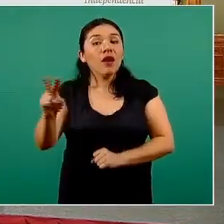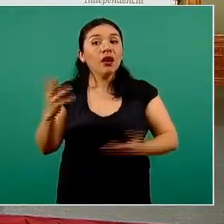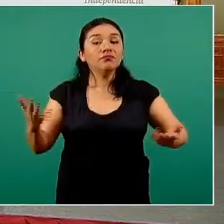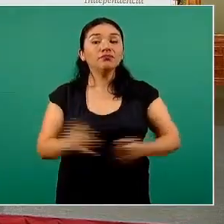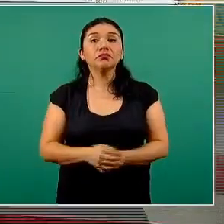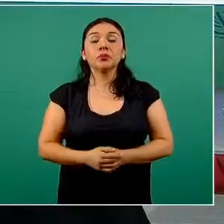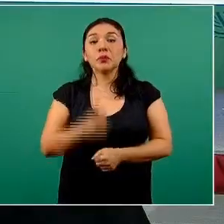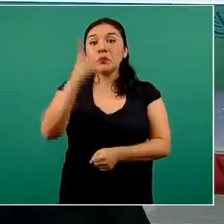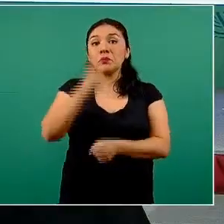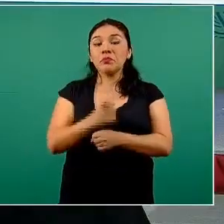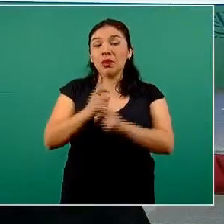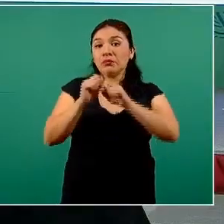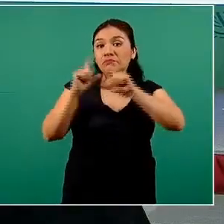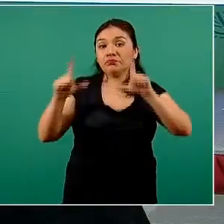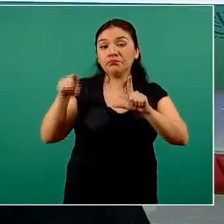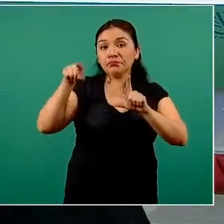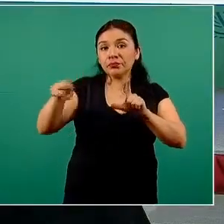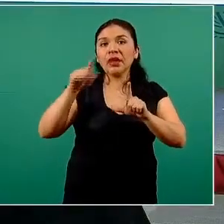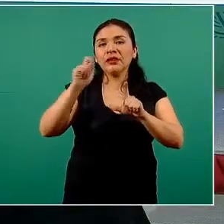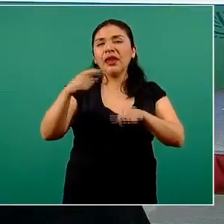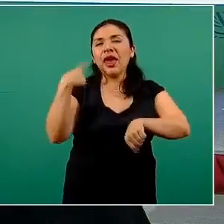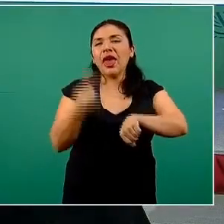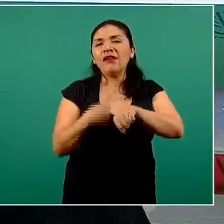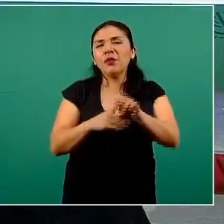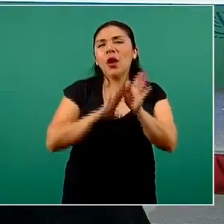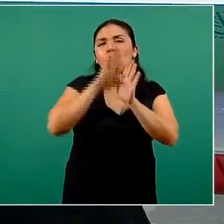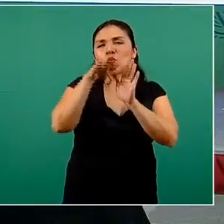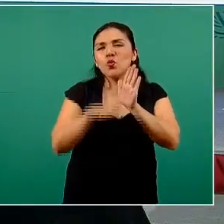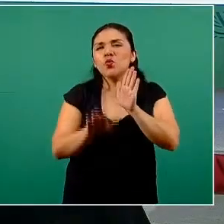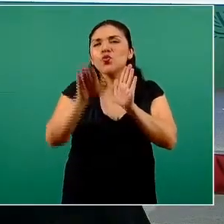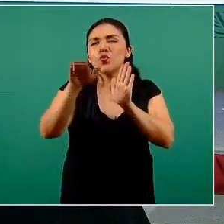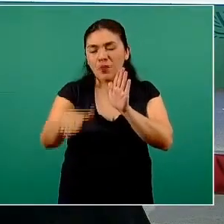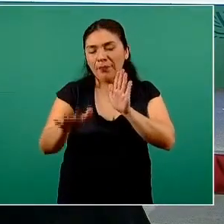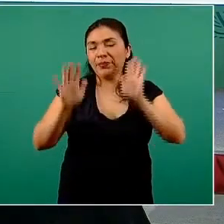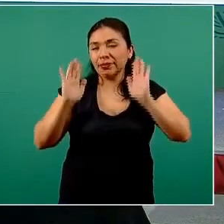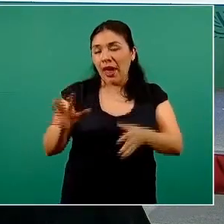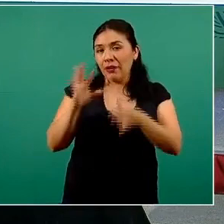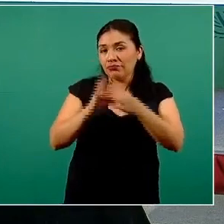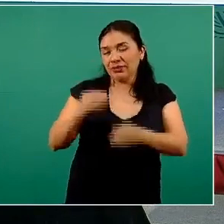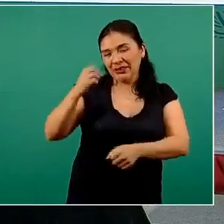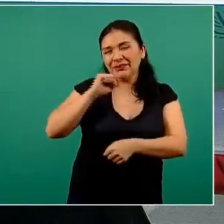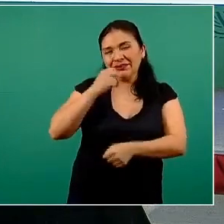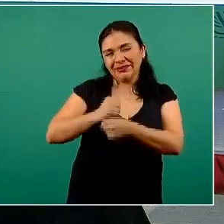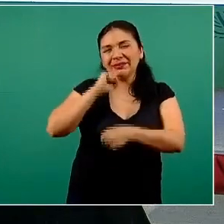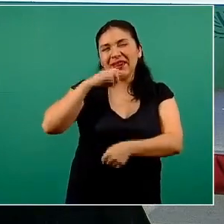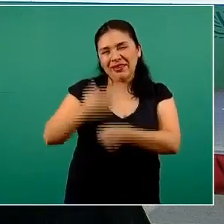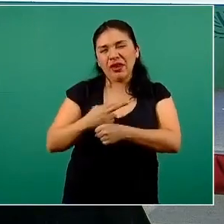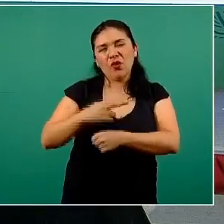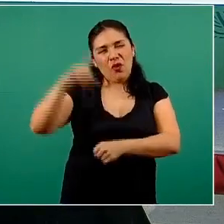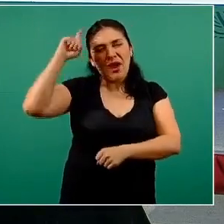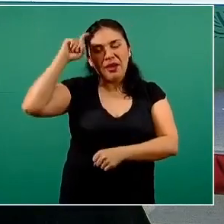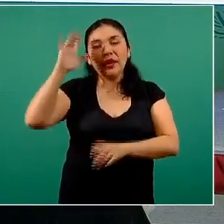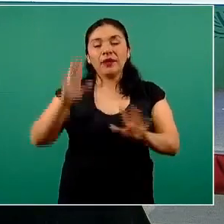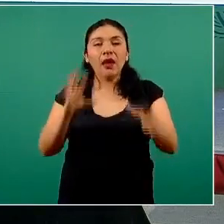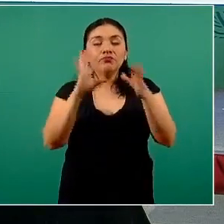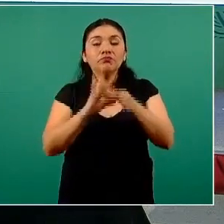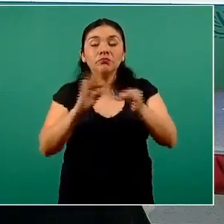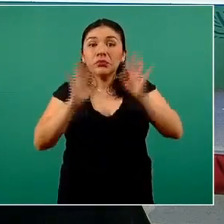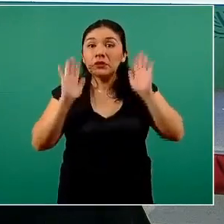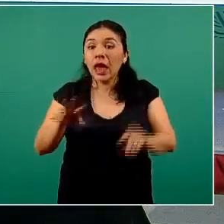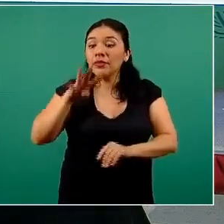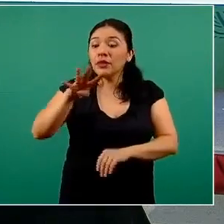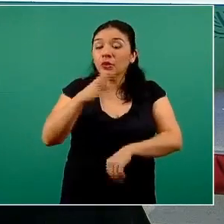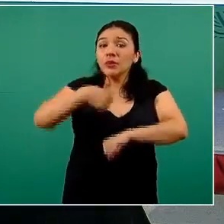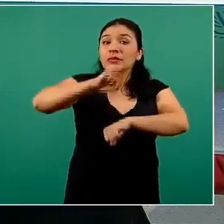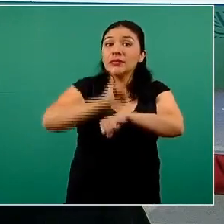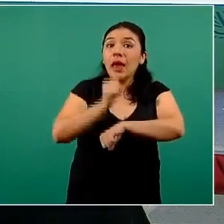La primera de nuestras diapositivas, la curva epidémica, que como el subsecretario López Gatell ha mencionado, durante 19 semanas